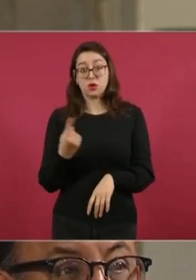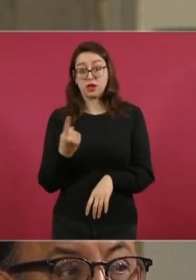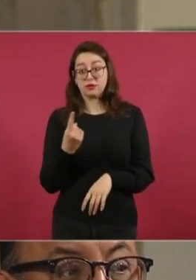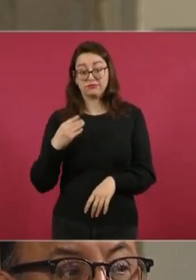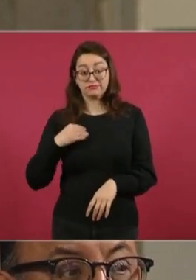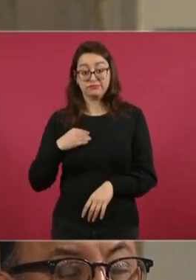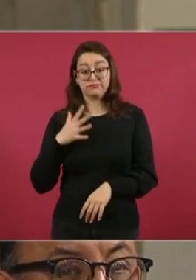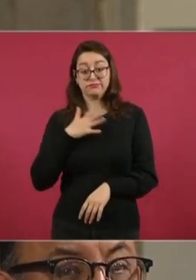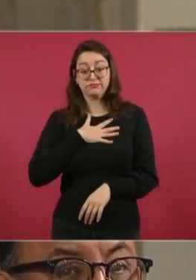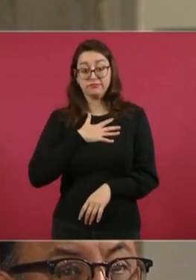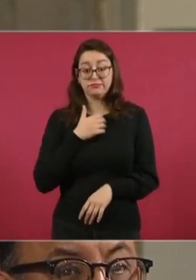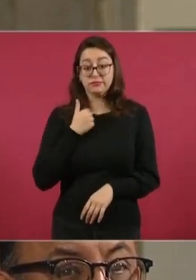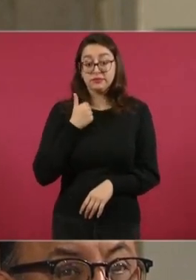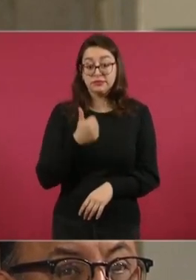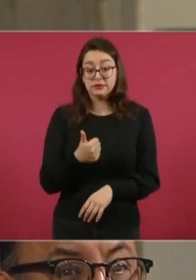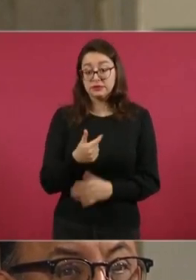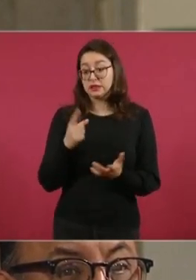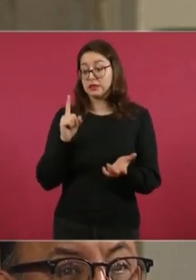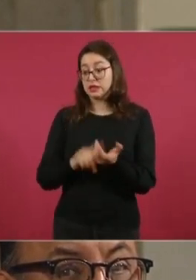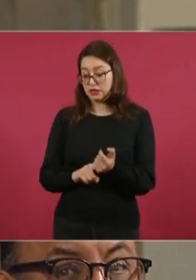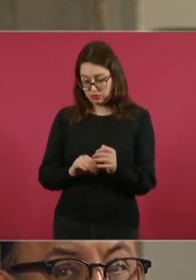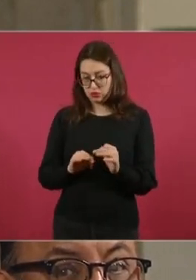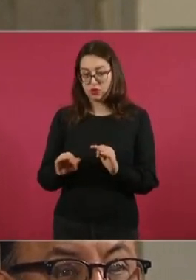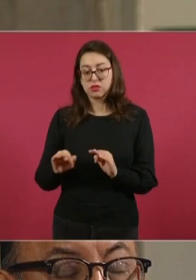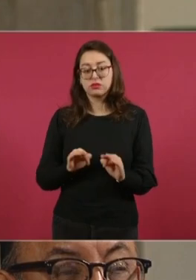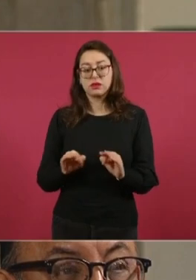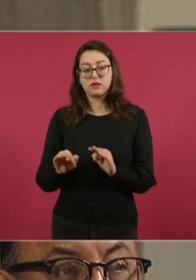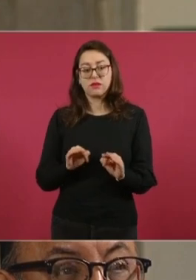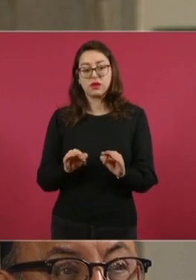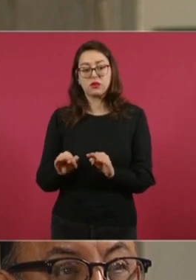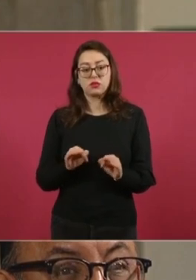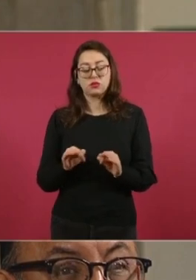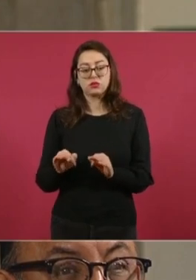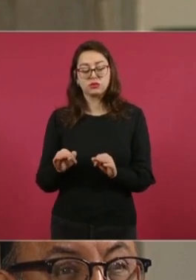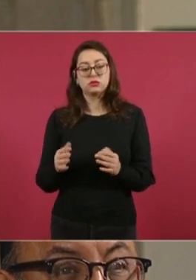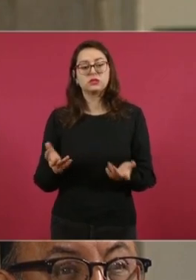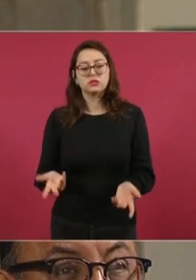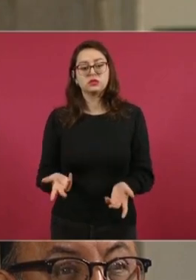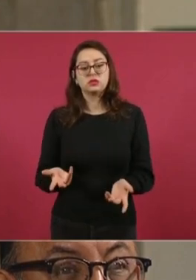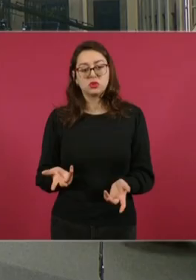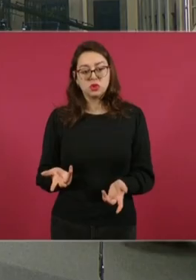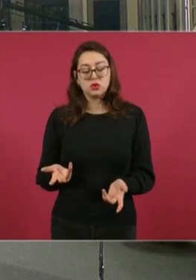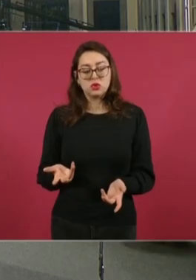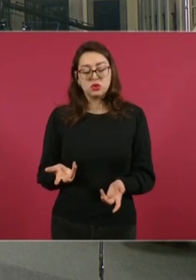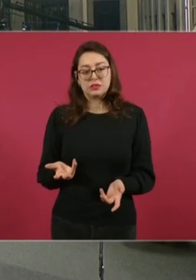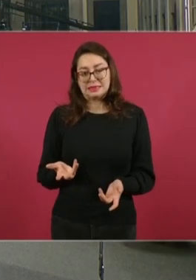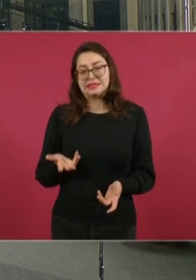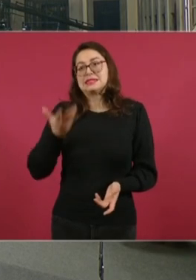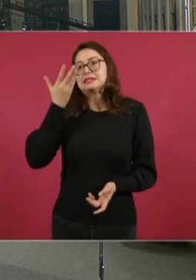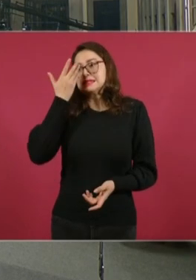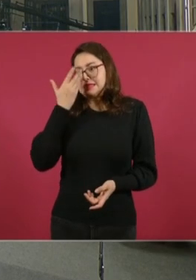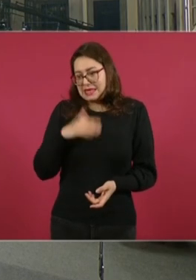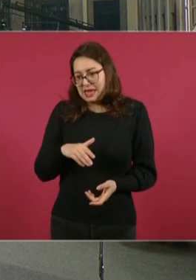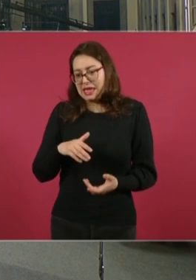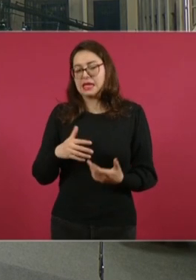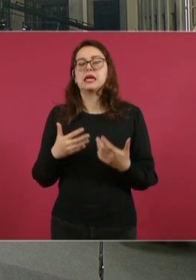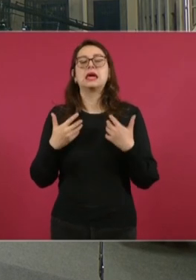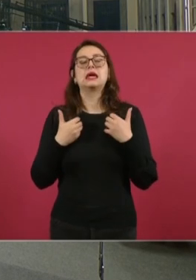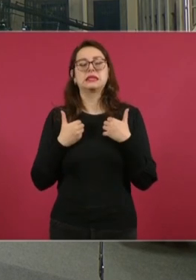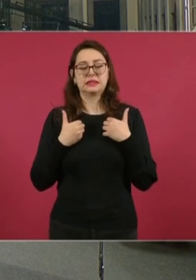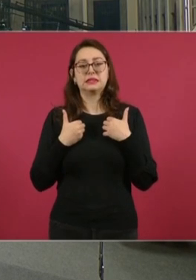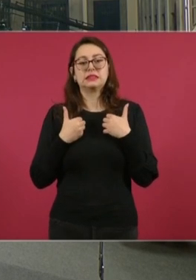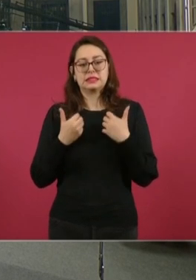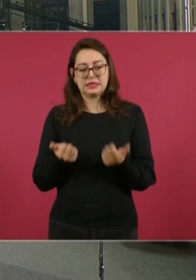trabajadores. Es un asunto muy importante. Yo sé y entiendo, porque conozco y he leído lo que usted